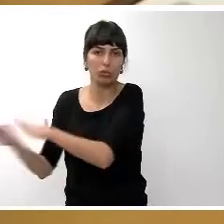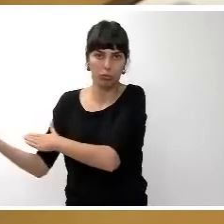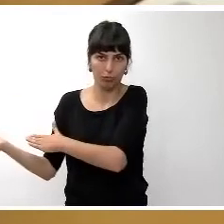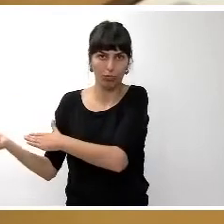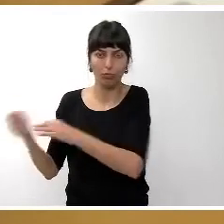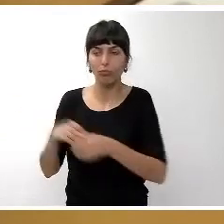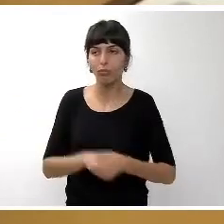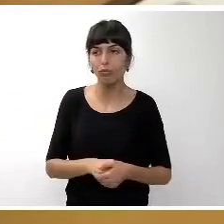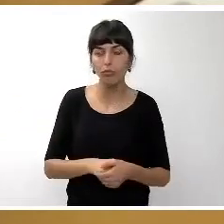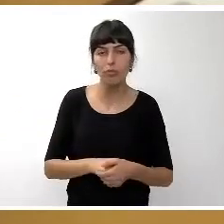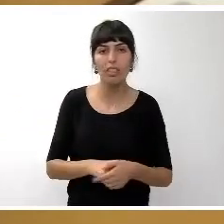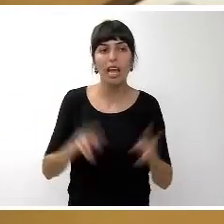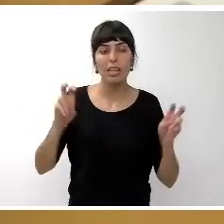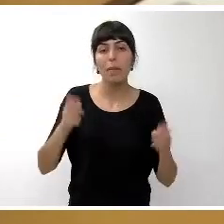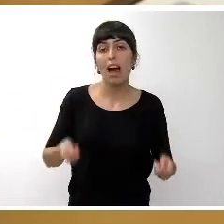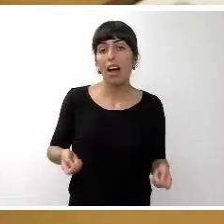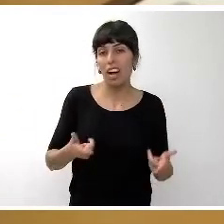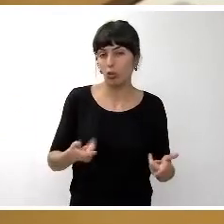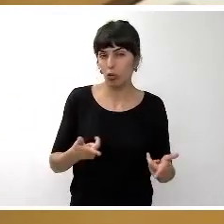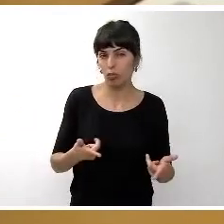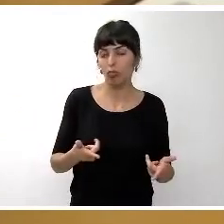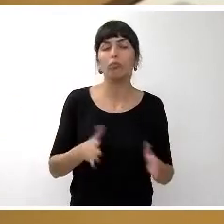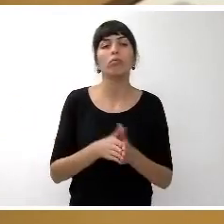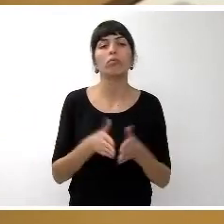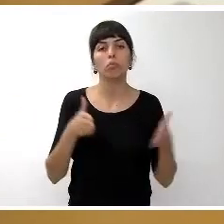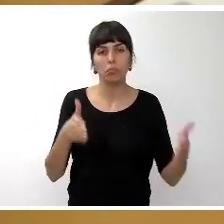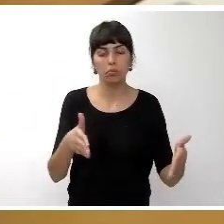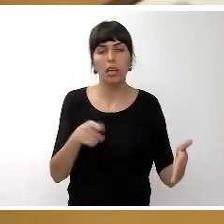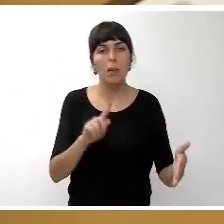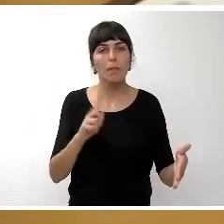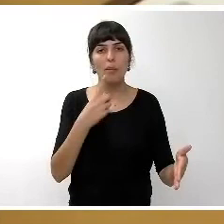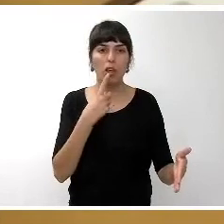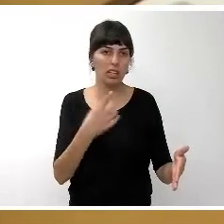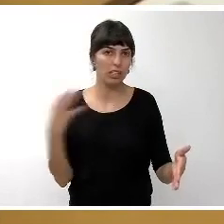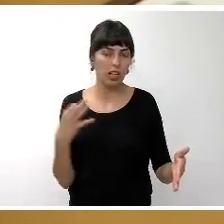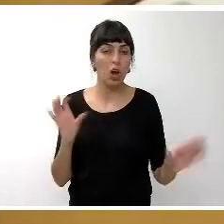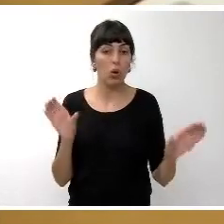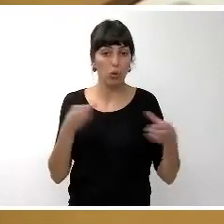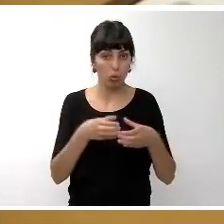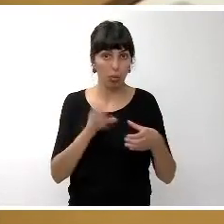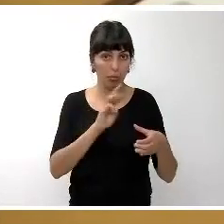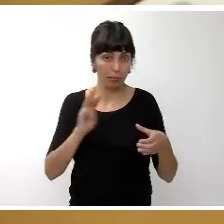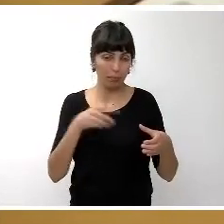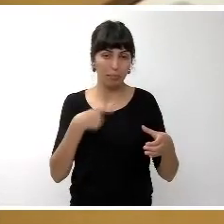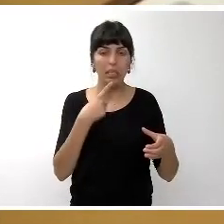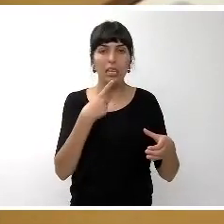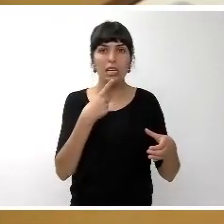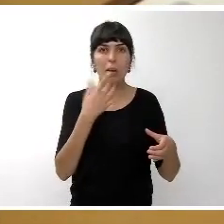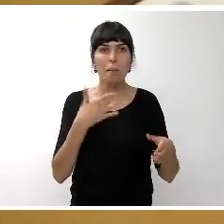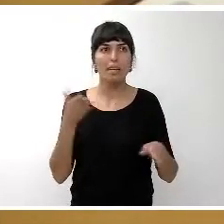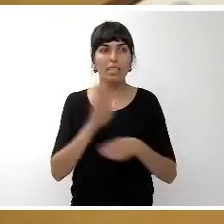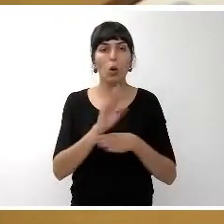en cuanto a los gastos se refiere lo primero que quiero destacar es que este grupo ha presentado 46